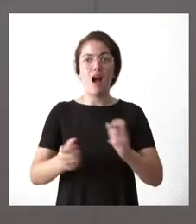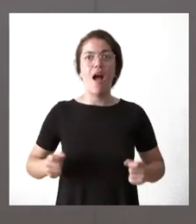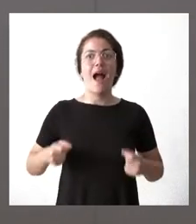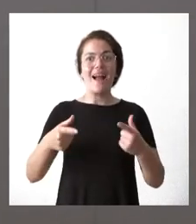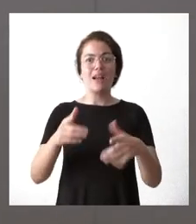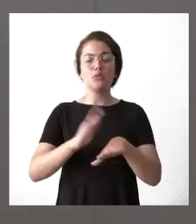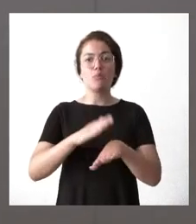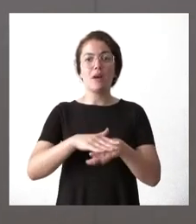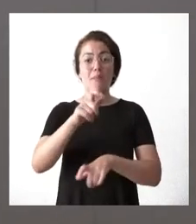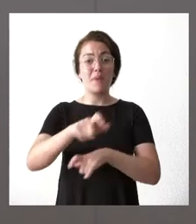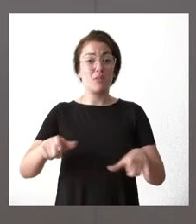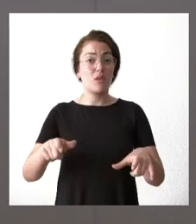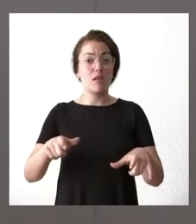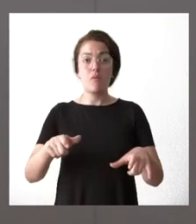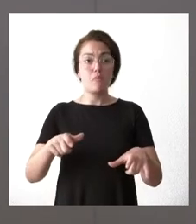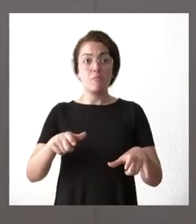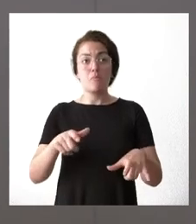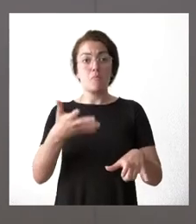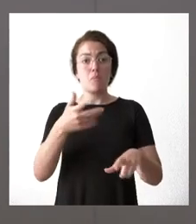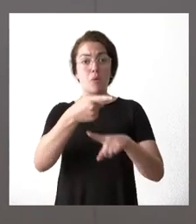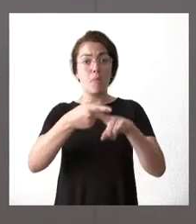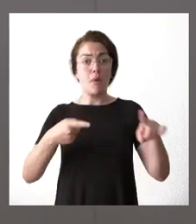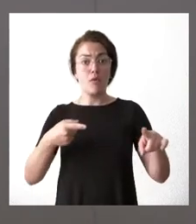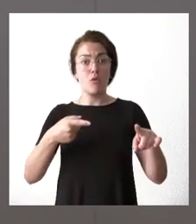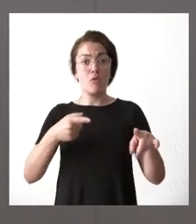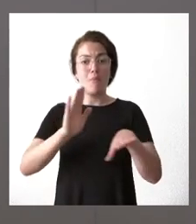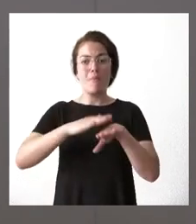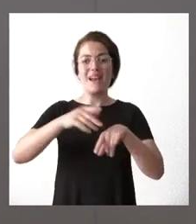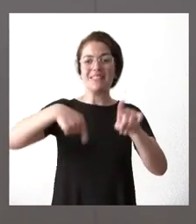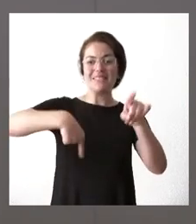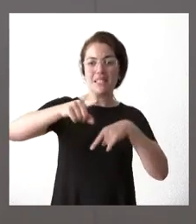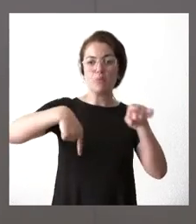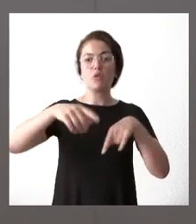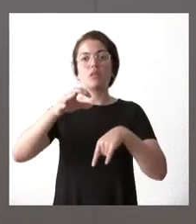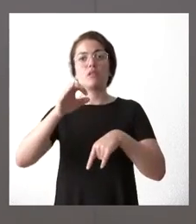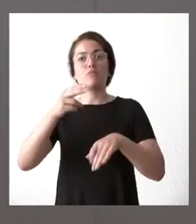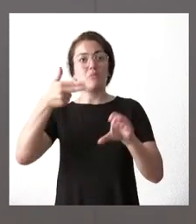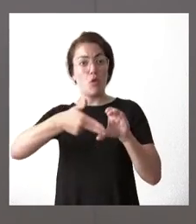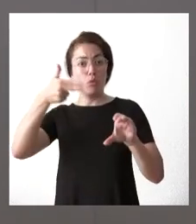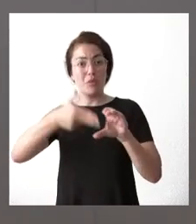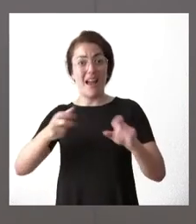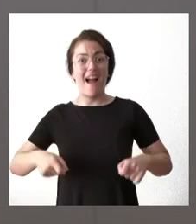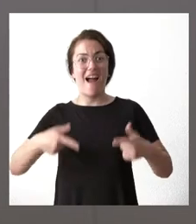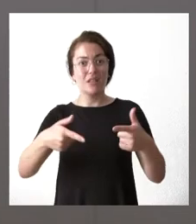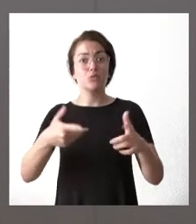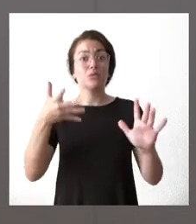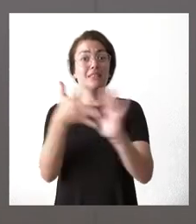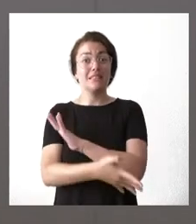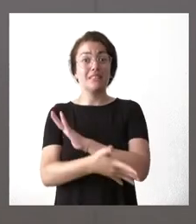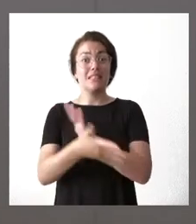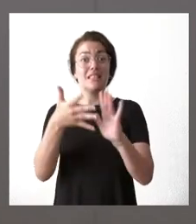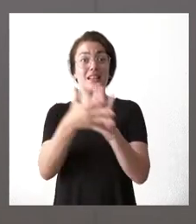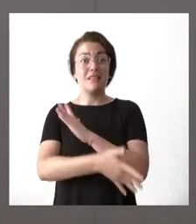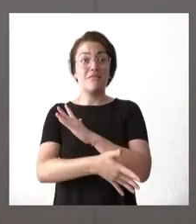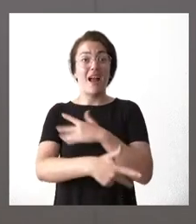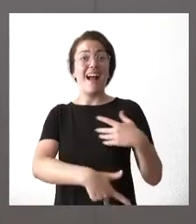el ciudadano medio de nuestra comunidad autónoma del transporte y del coste del combustible en el peso global del gasto es mayor